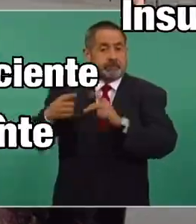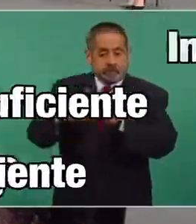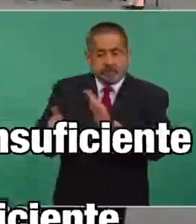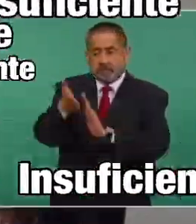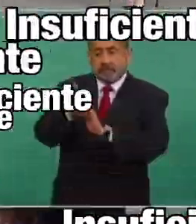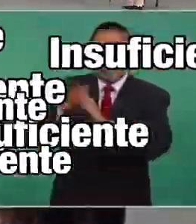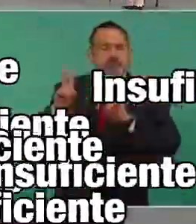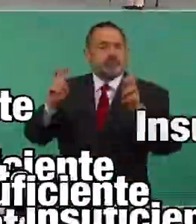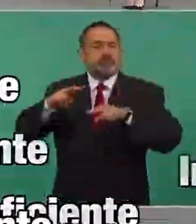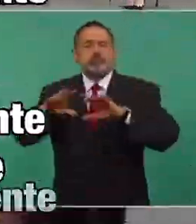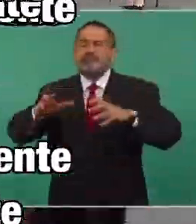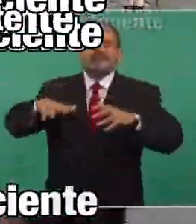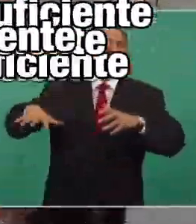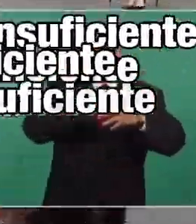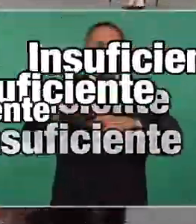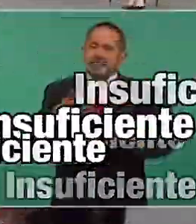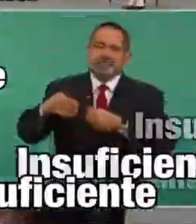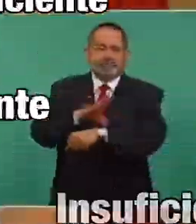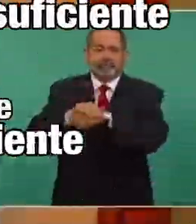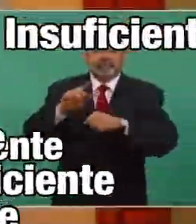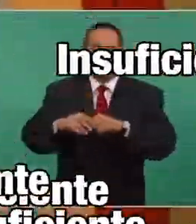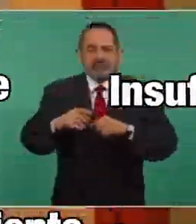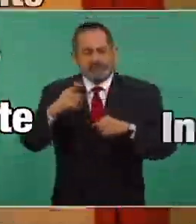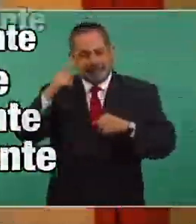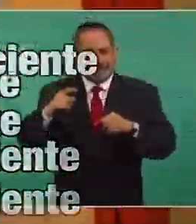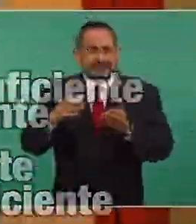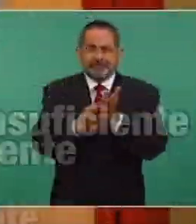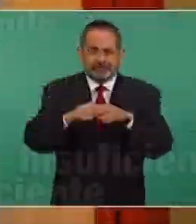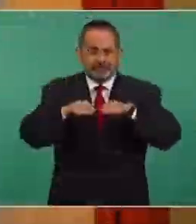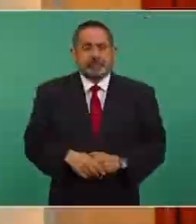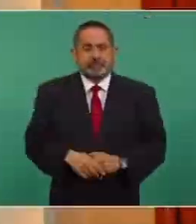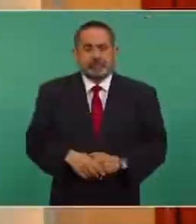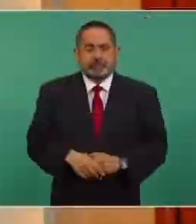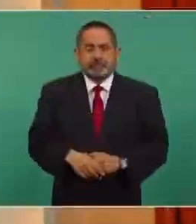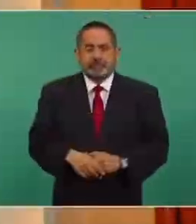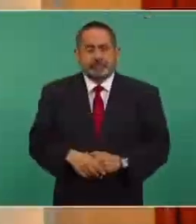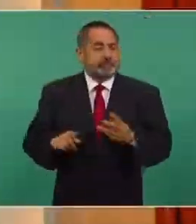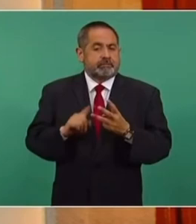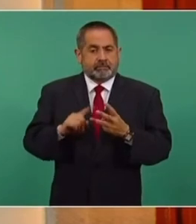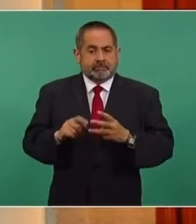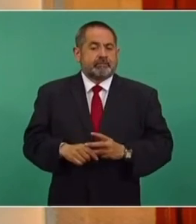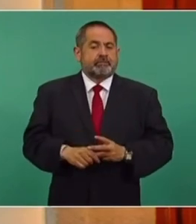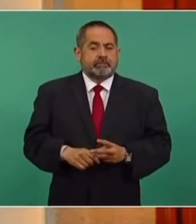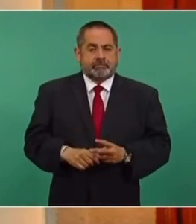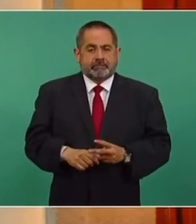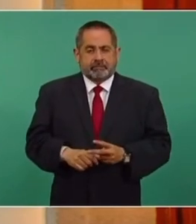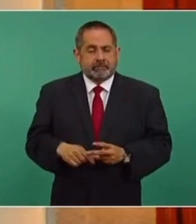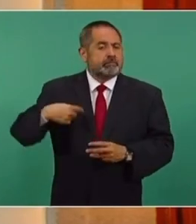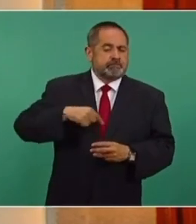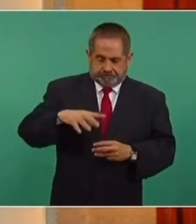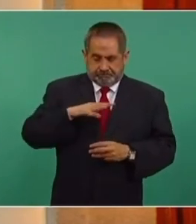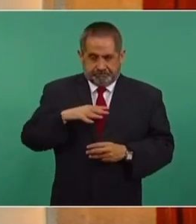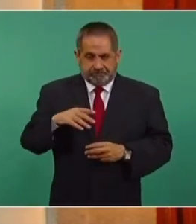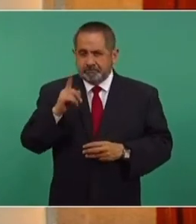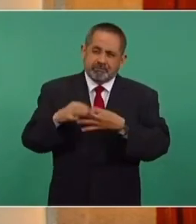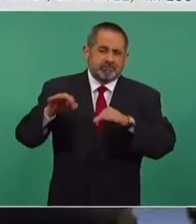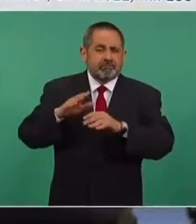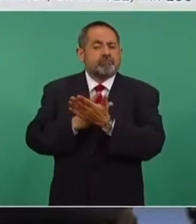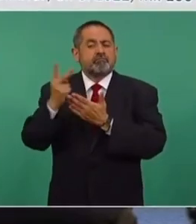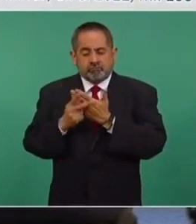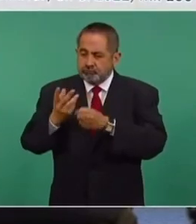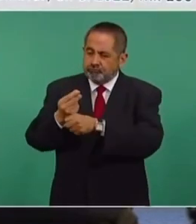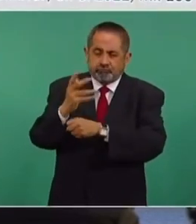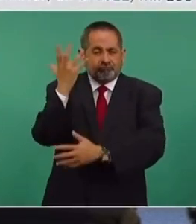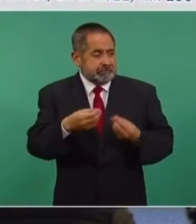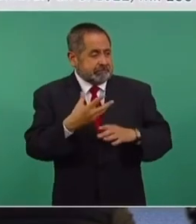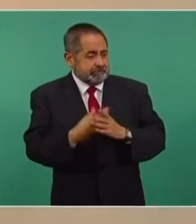construcción de un parque de generación eléctrica a través de paneles solares en Puerto Peñasco, Sonora. 3. Tenemos en marcha el más importante programa